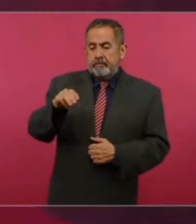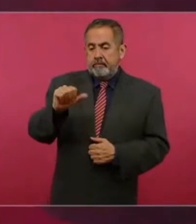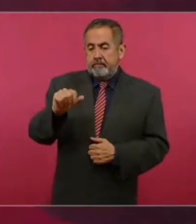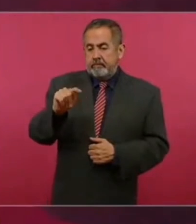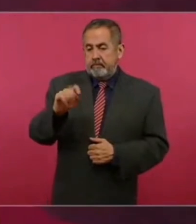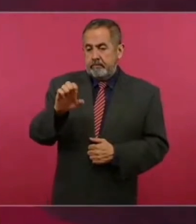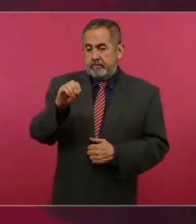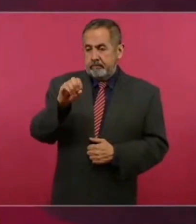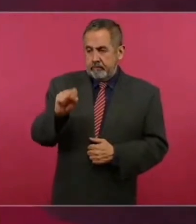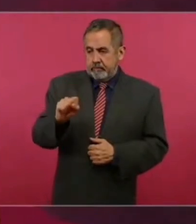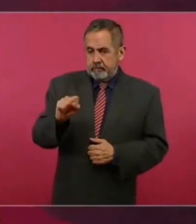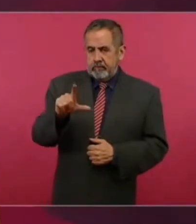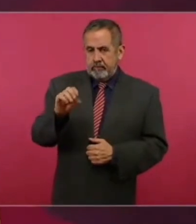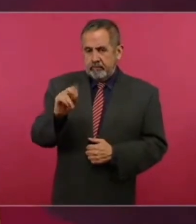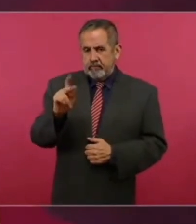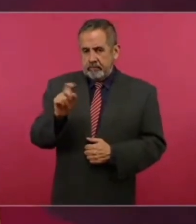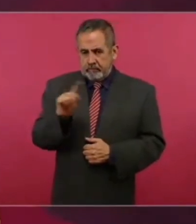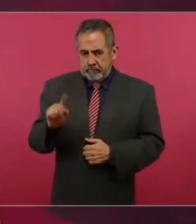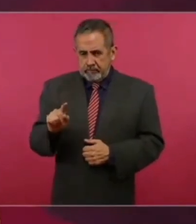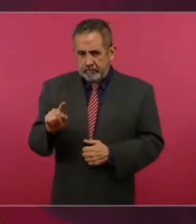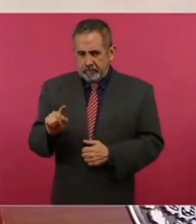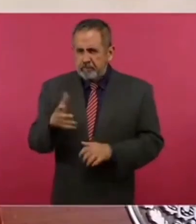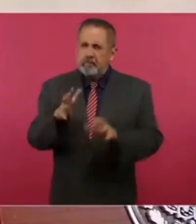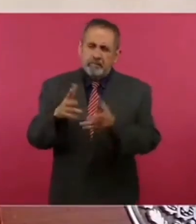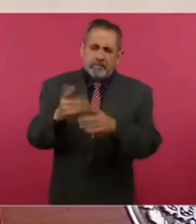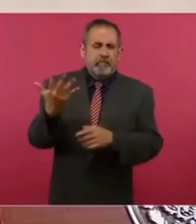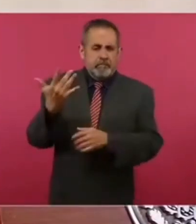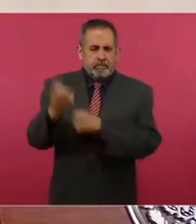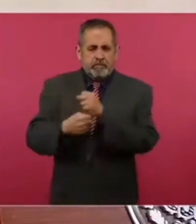No, 50.